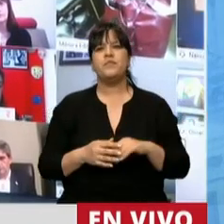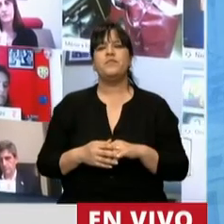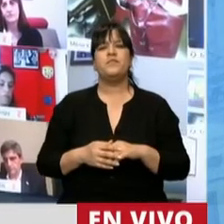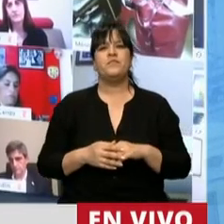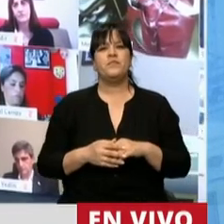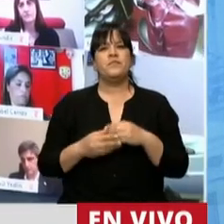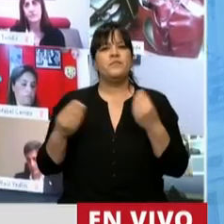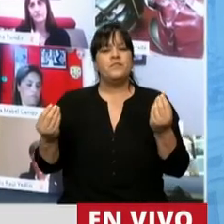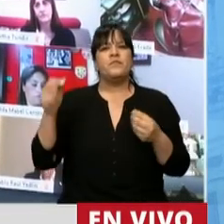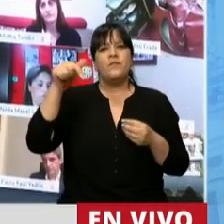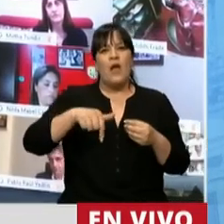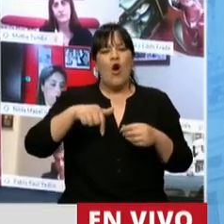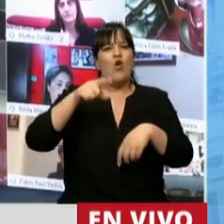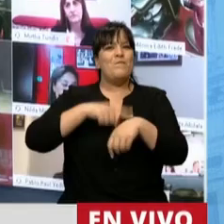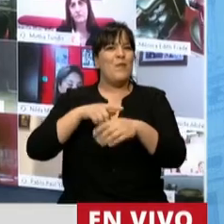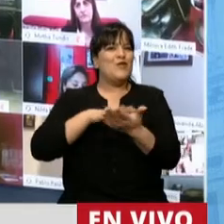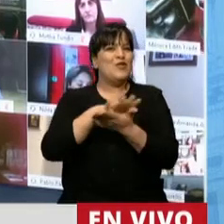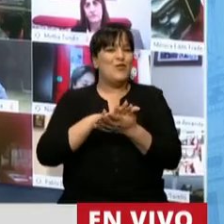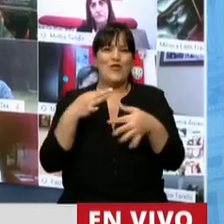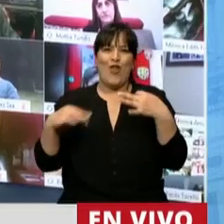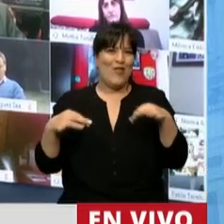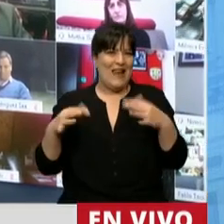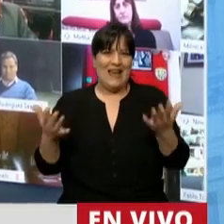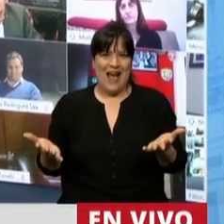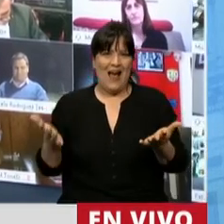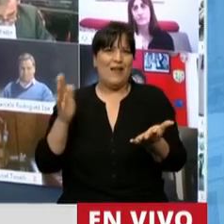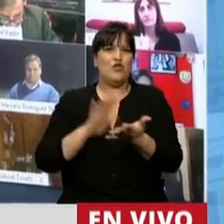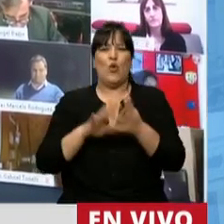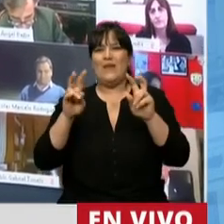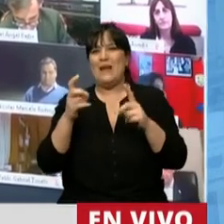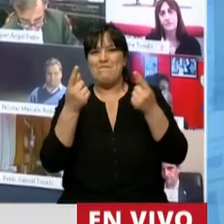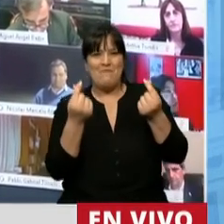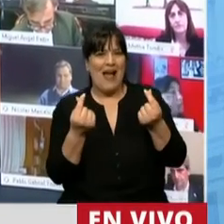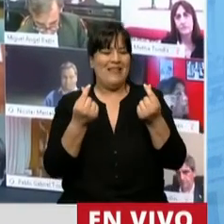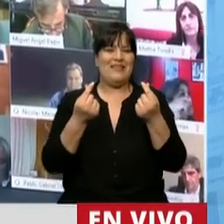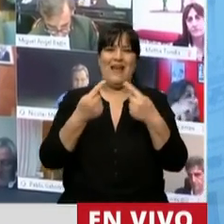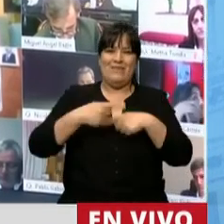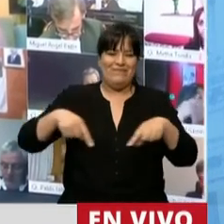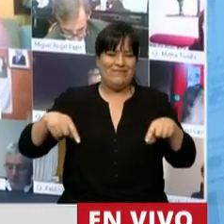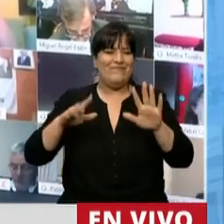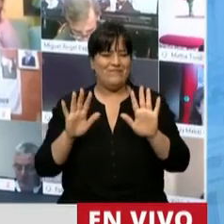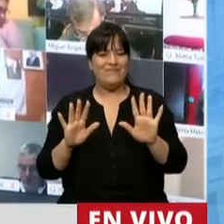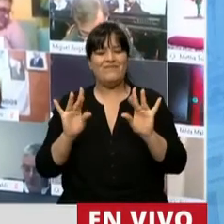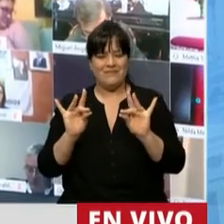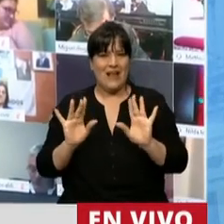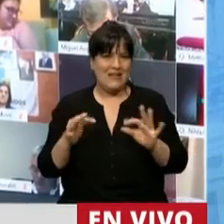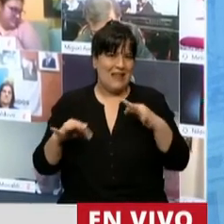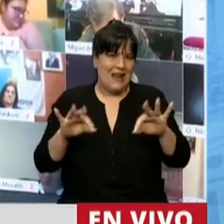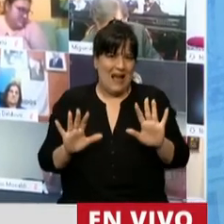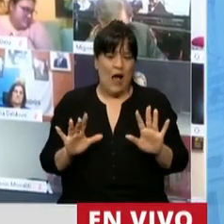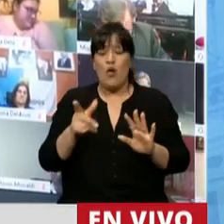Dado que estamos en una situación muy delicada desde el punto de vista fiscal me parece muy razonable